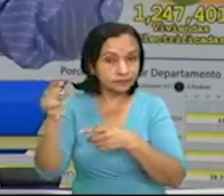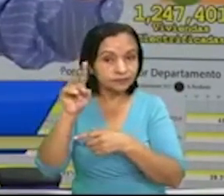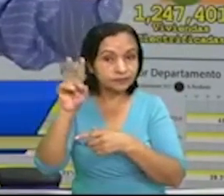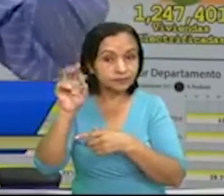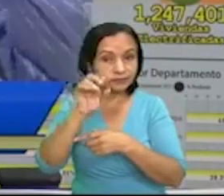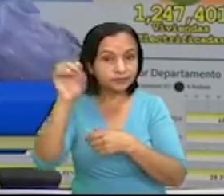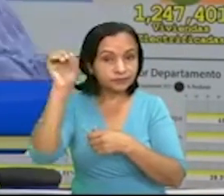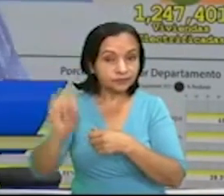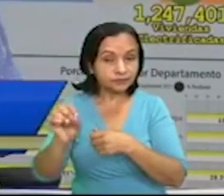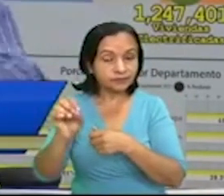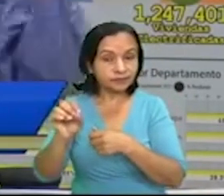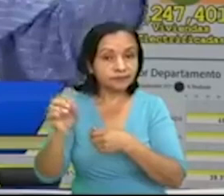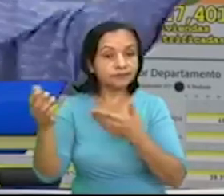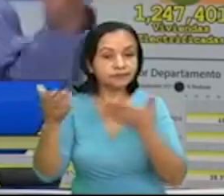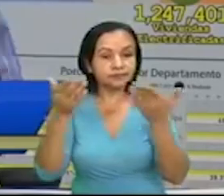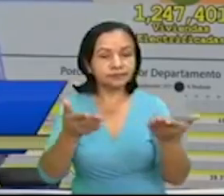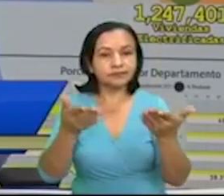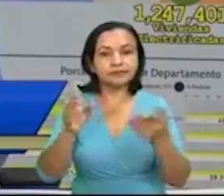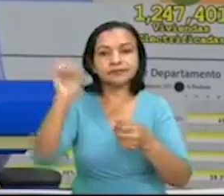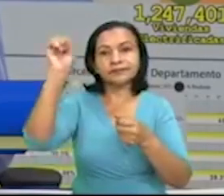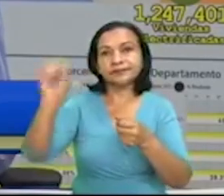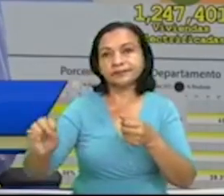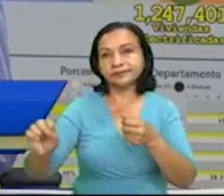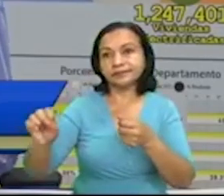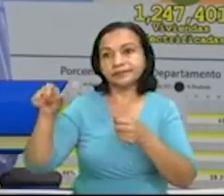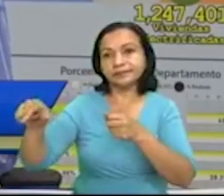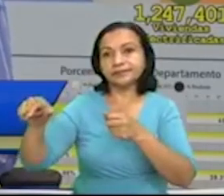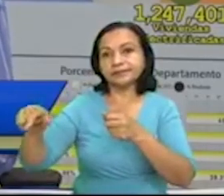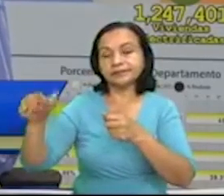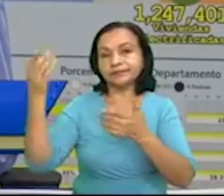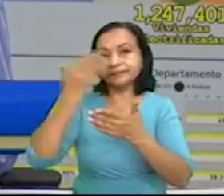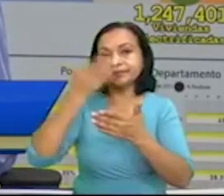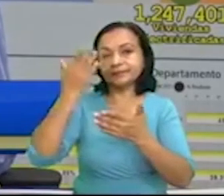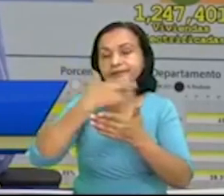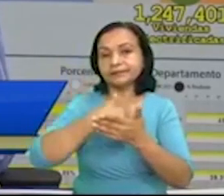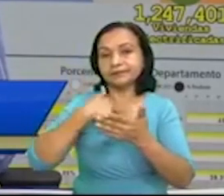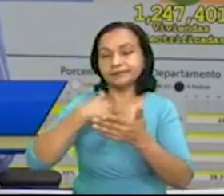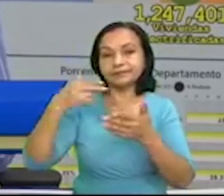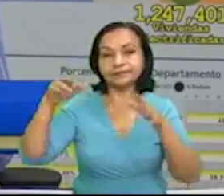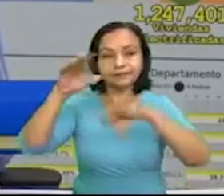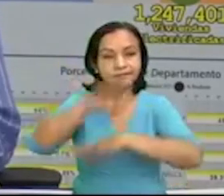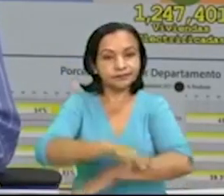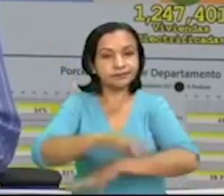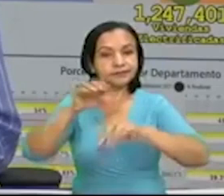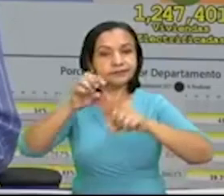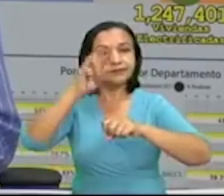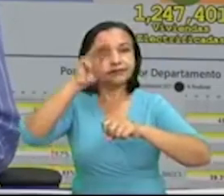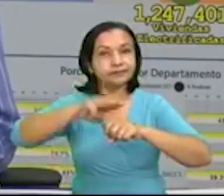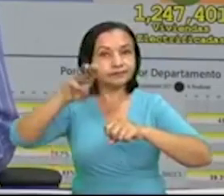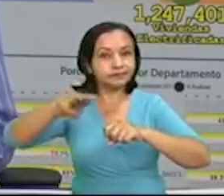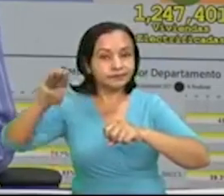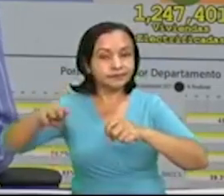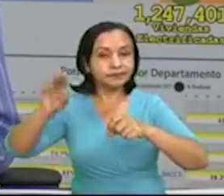% de energía entregada en la parte sur. Pero los estudios que hicimos en Ginoteca, Matagalpa,